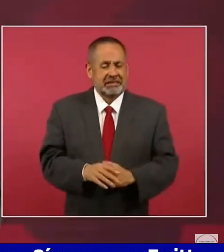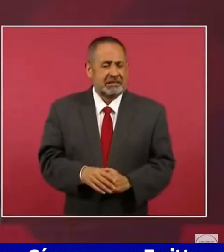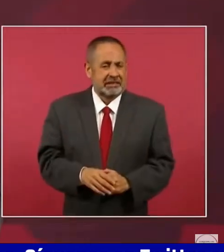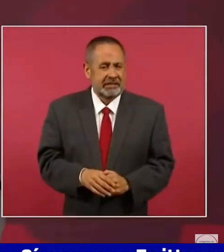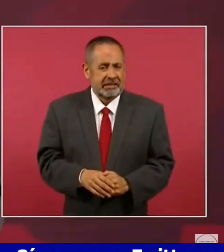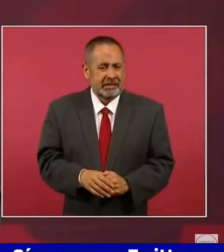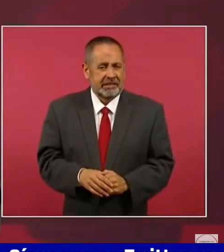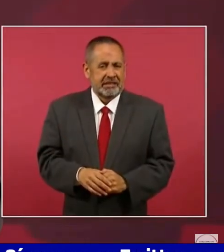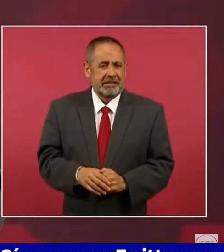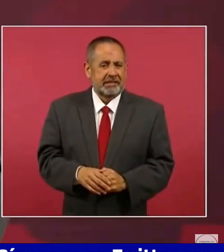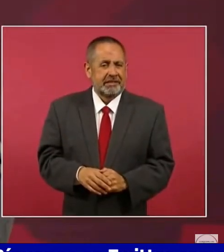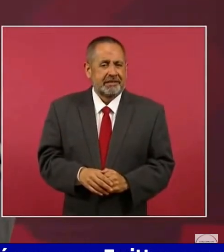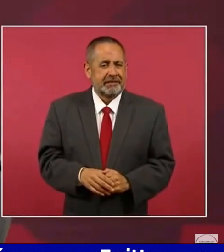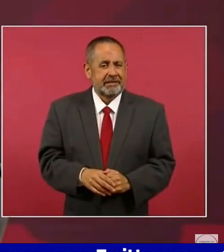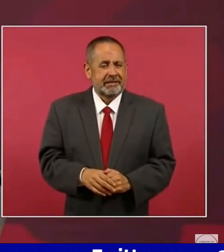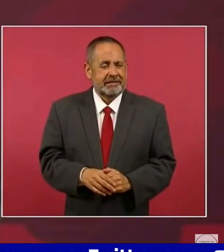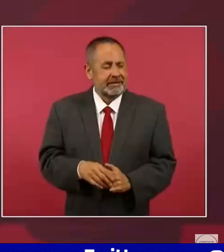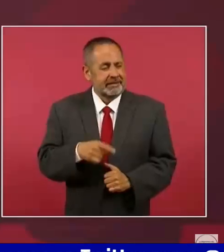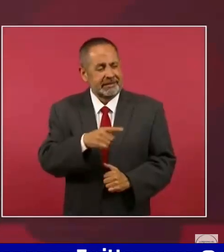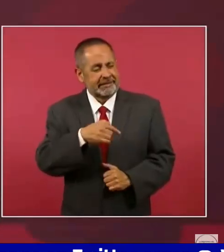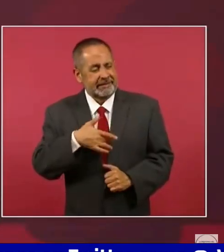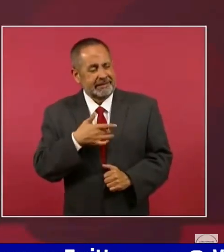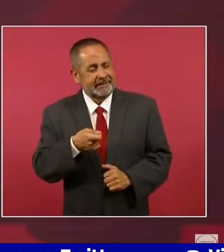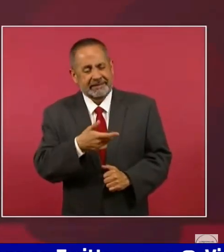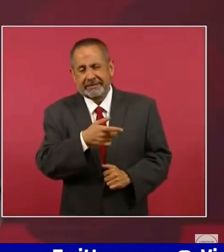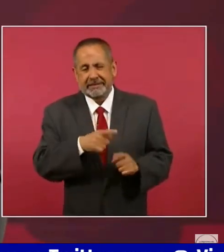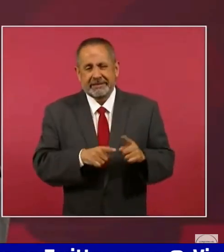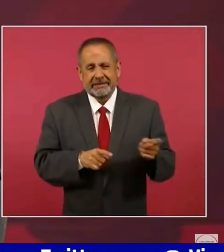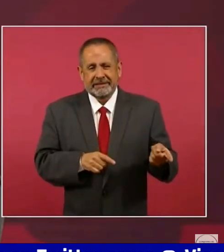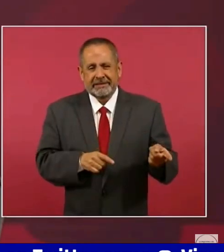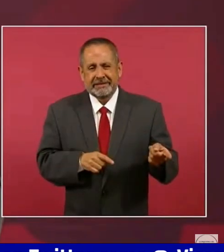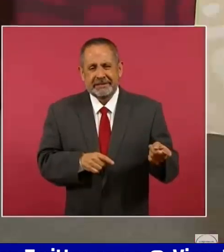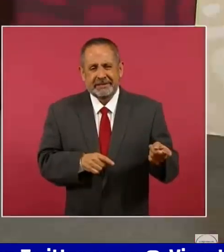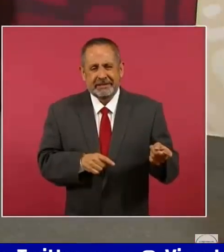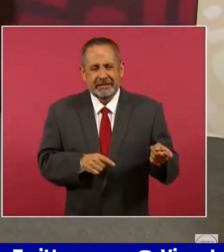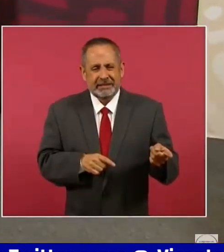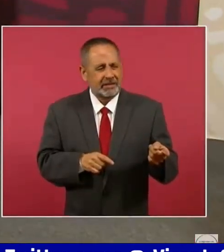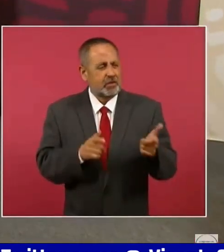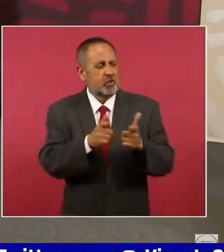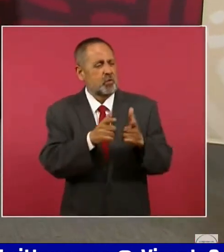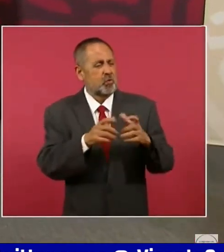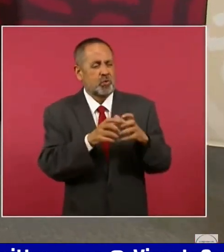se sienten yo les llamo de la moronga azul.